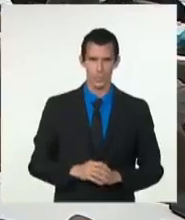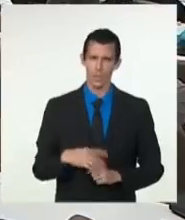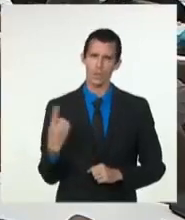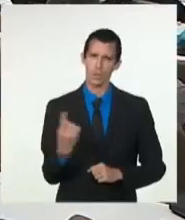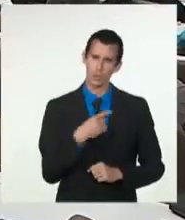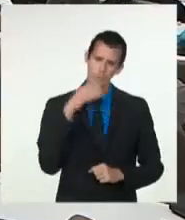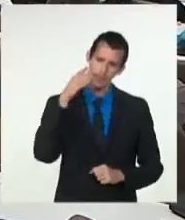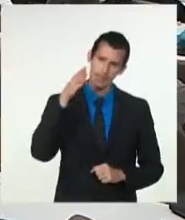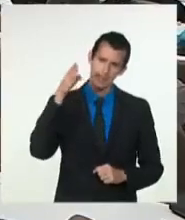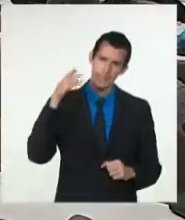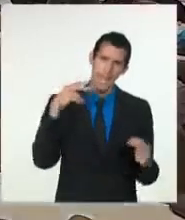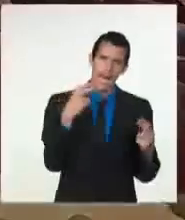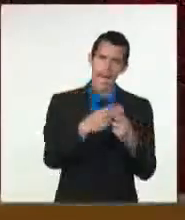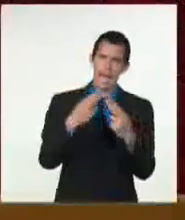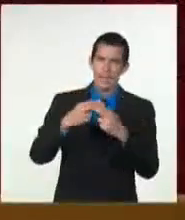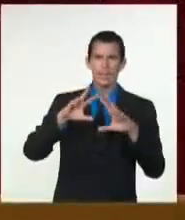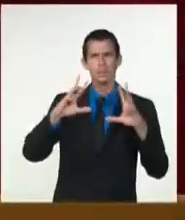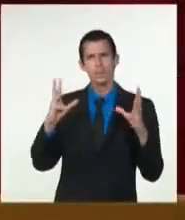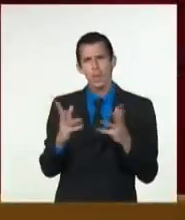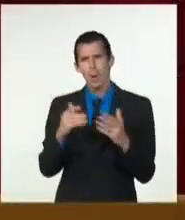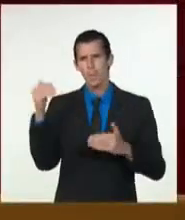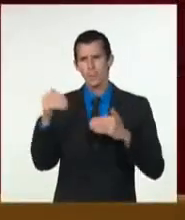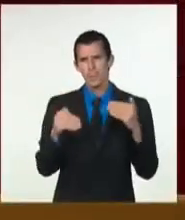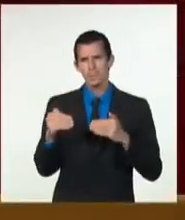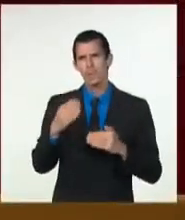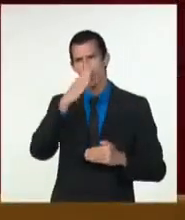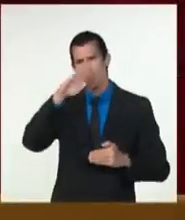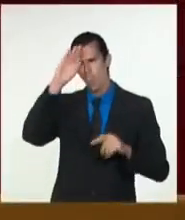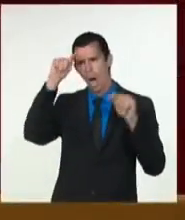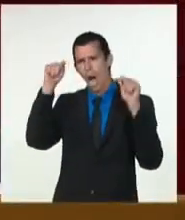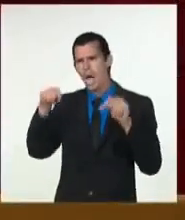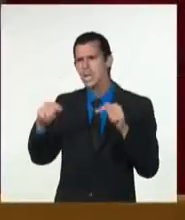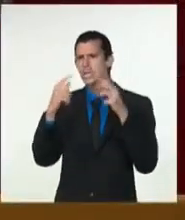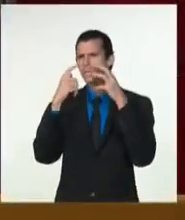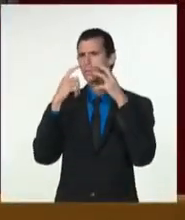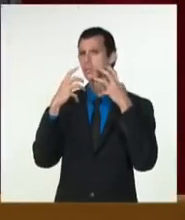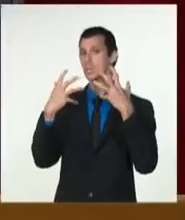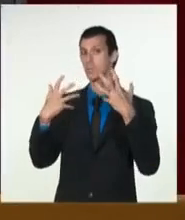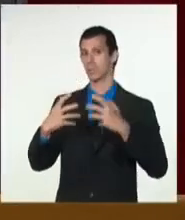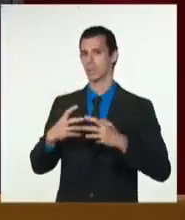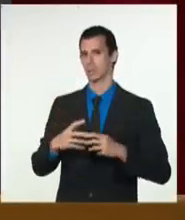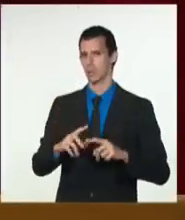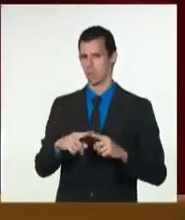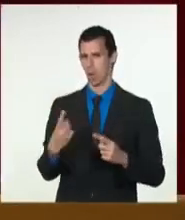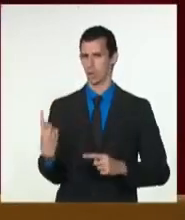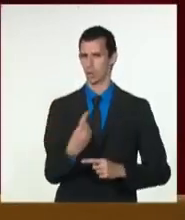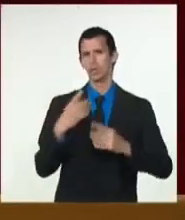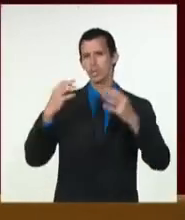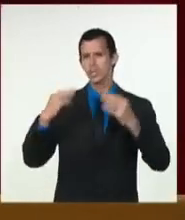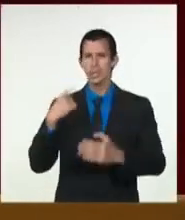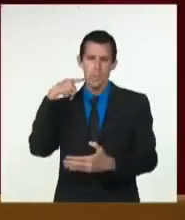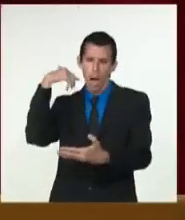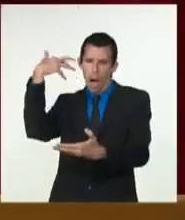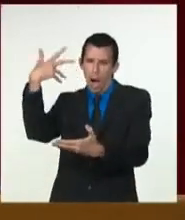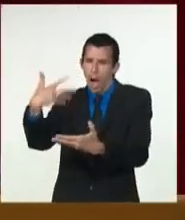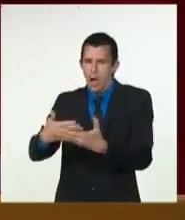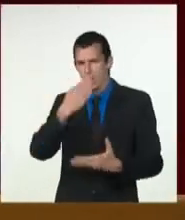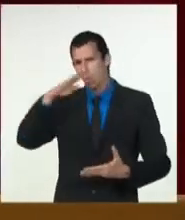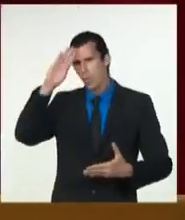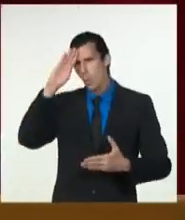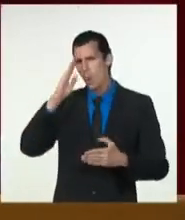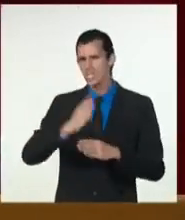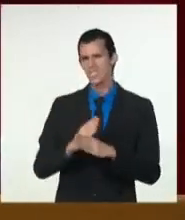activa y constructiva como es norma de nuestra política exterior. Además de cumplir con los compromisos